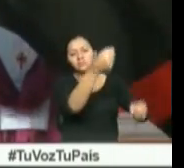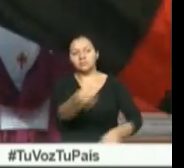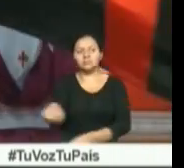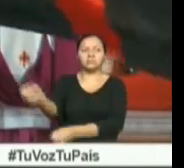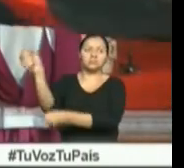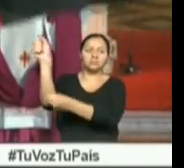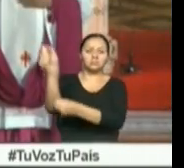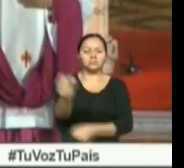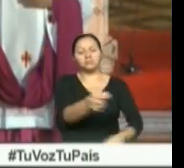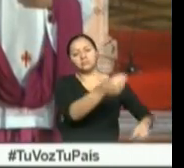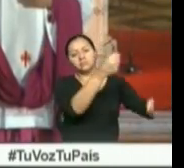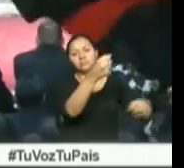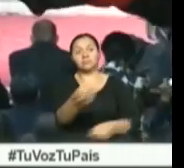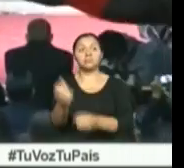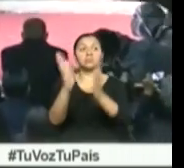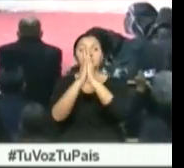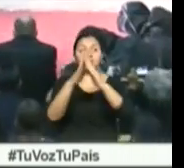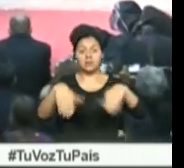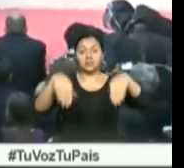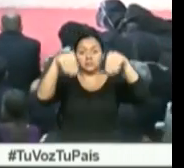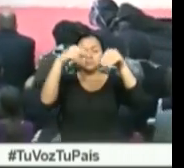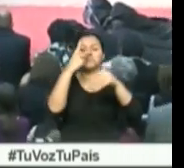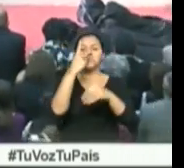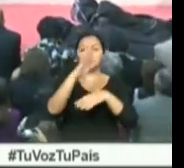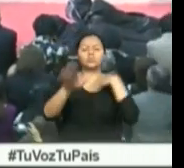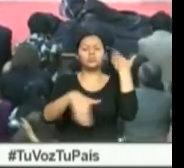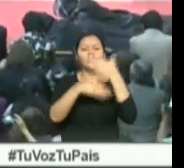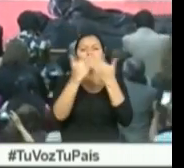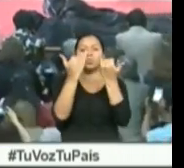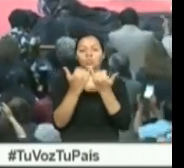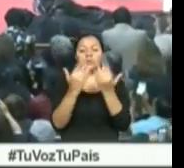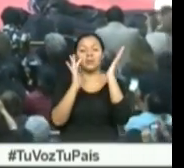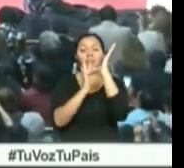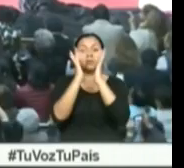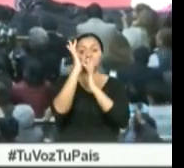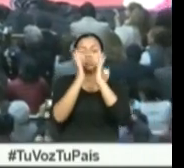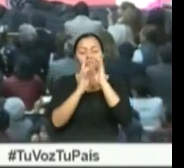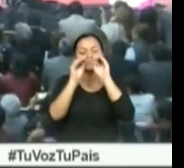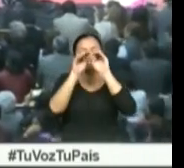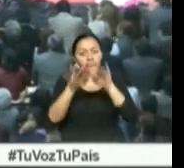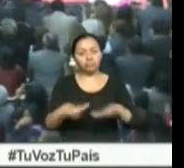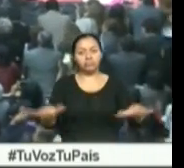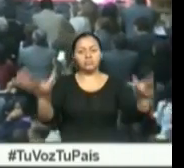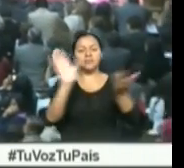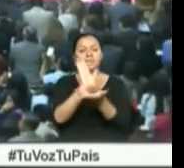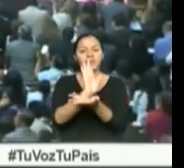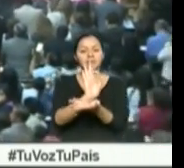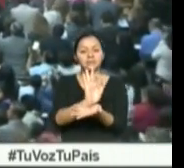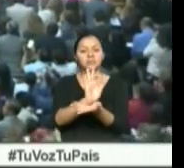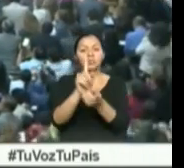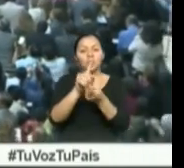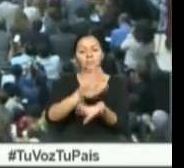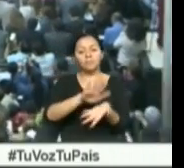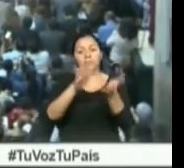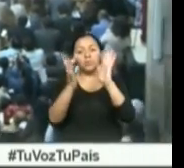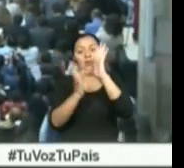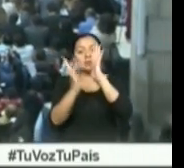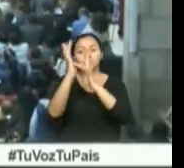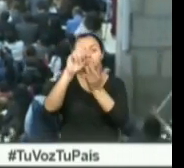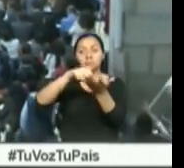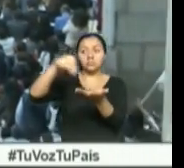ellos y la iglesia para que reciban las cualidades del Hijo de Dios y sean testigos de su muerte y resurrección.